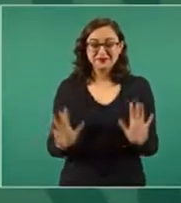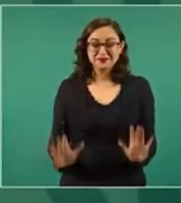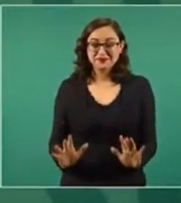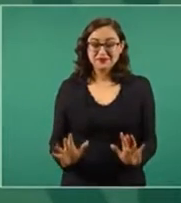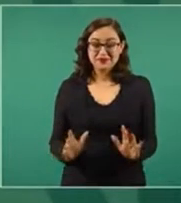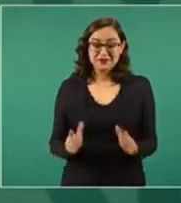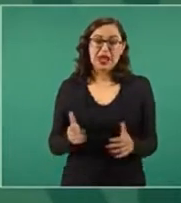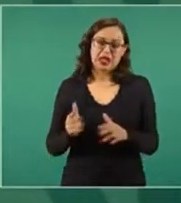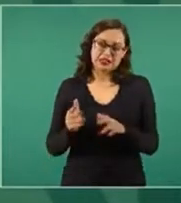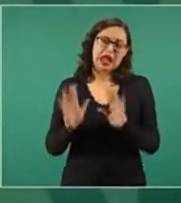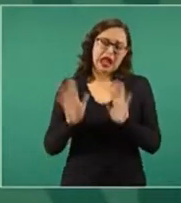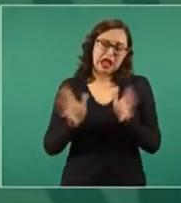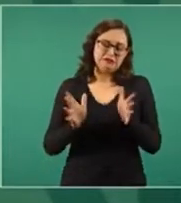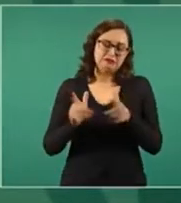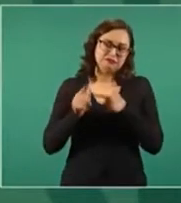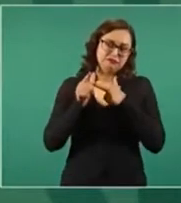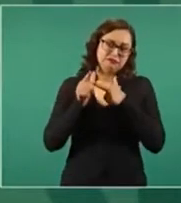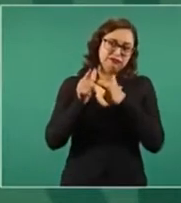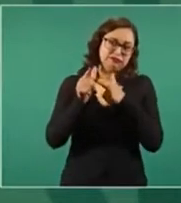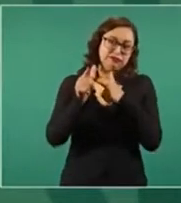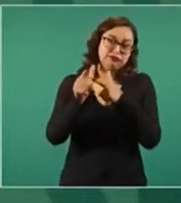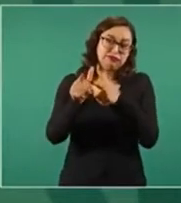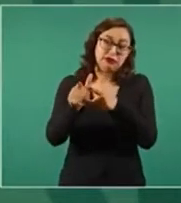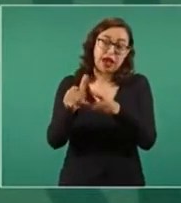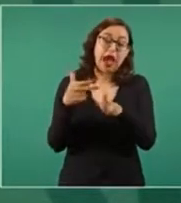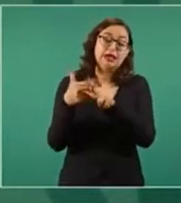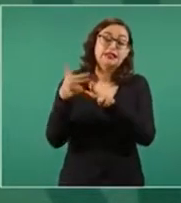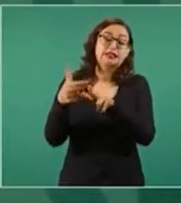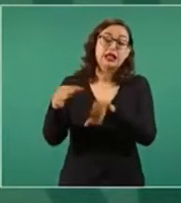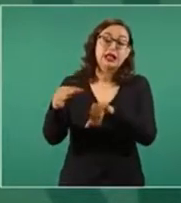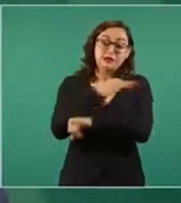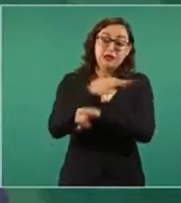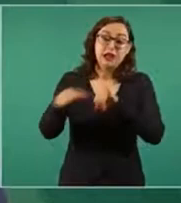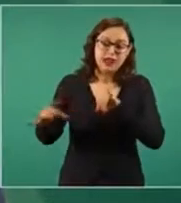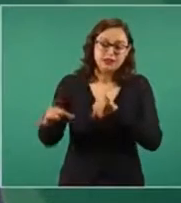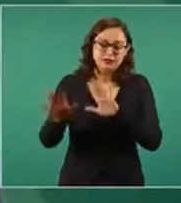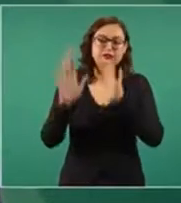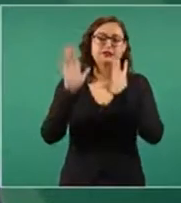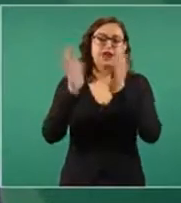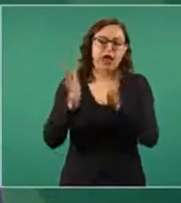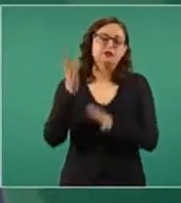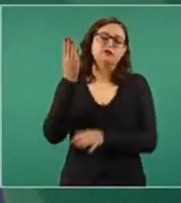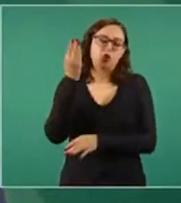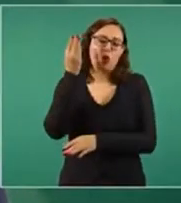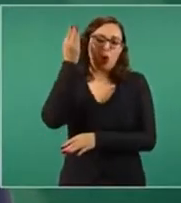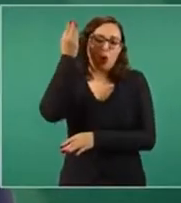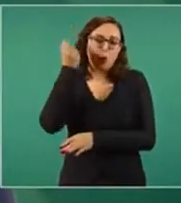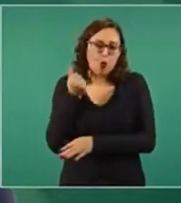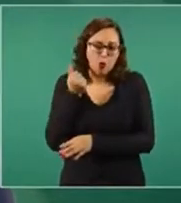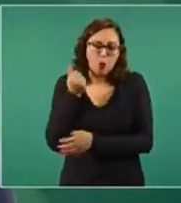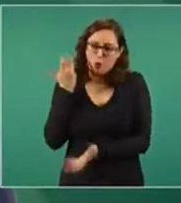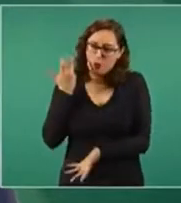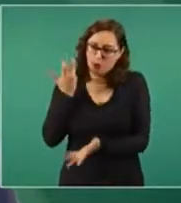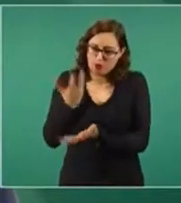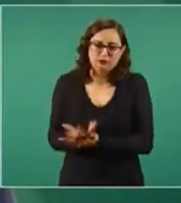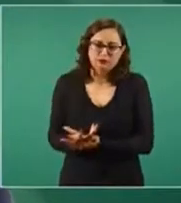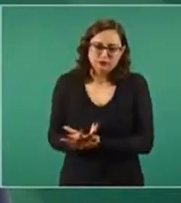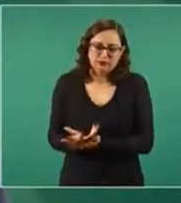jubilarse, porque también